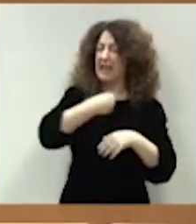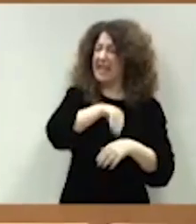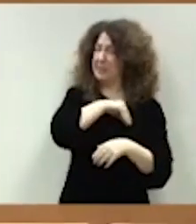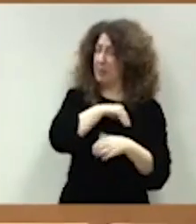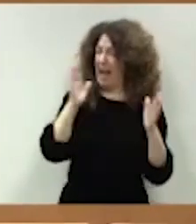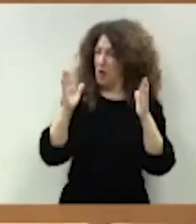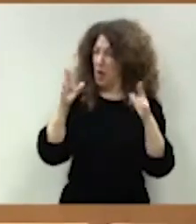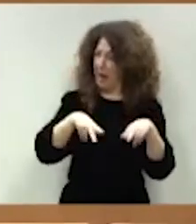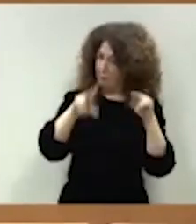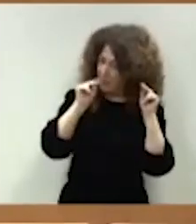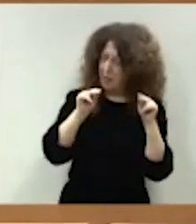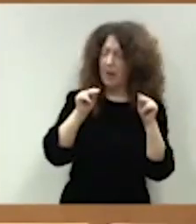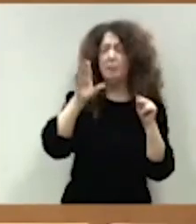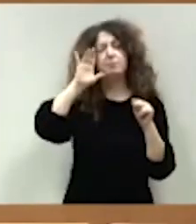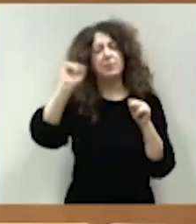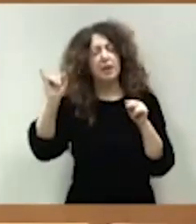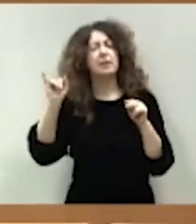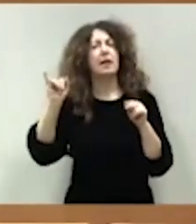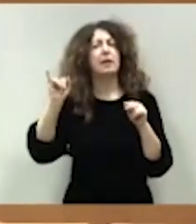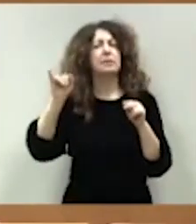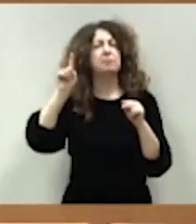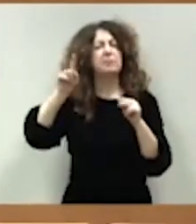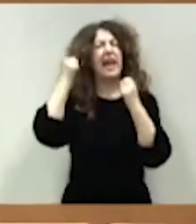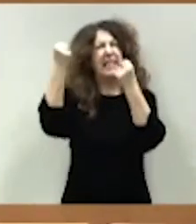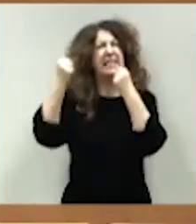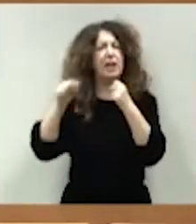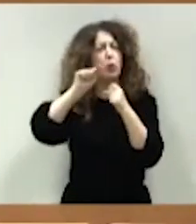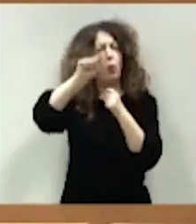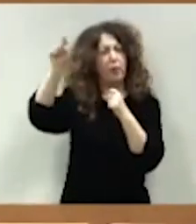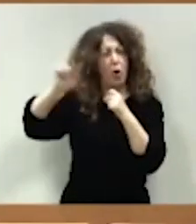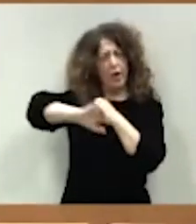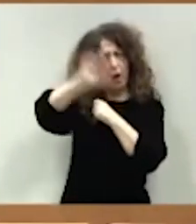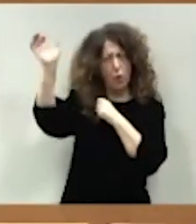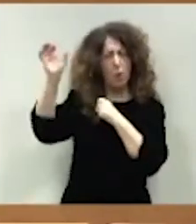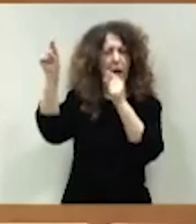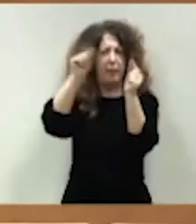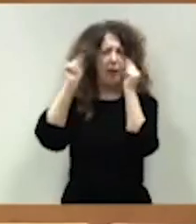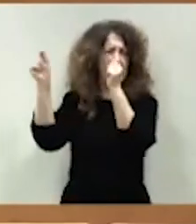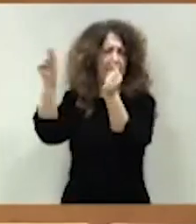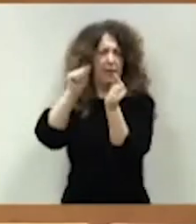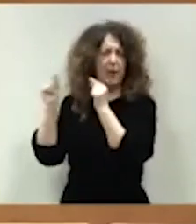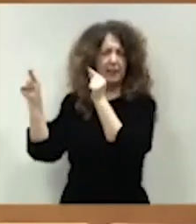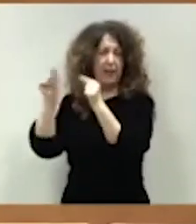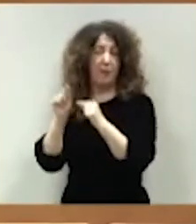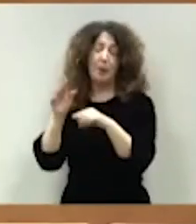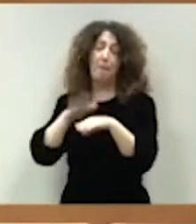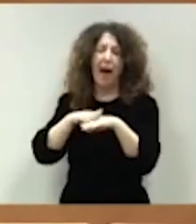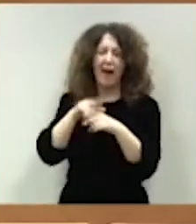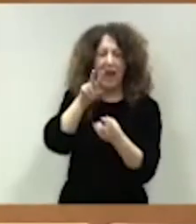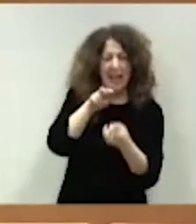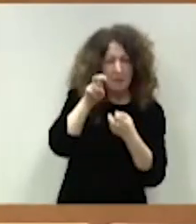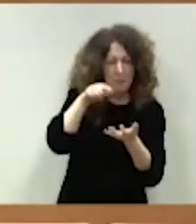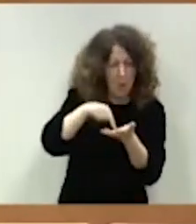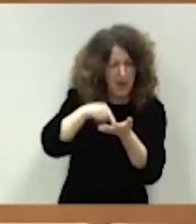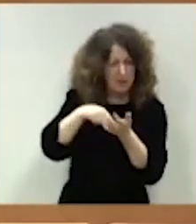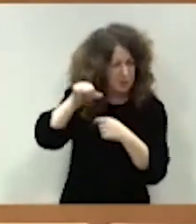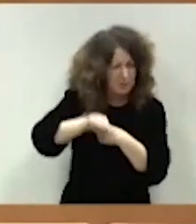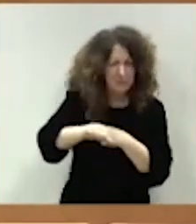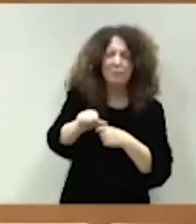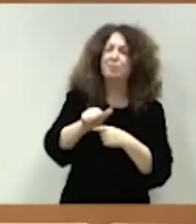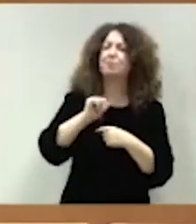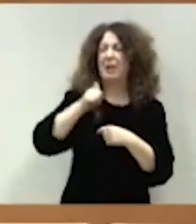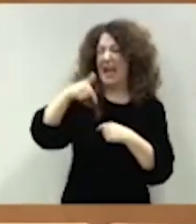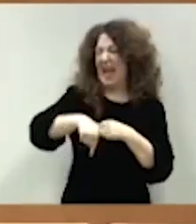terminado en las instituciones europeas, de manera que la previsión es que puedan entrar en vigor este año con efecto a